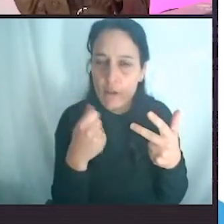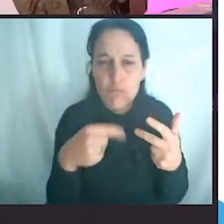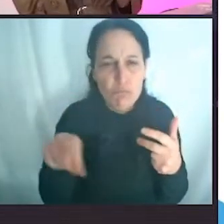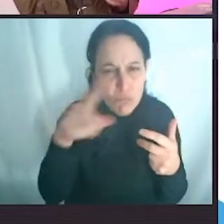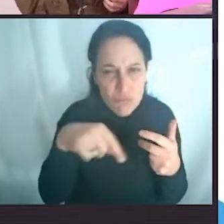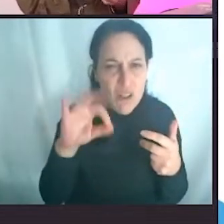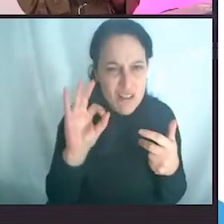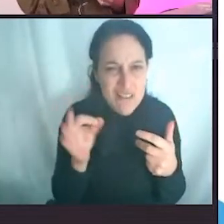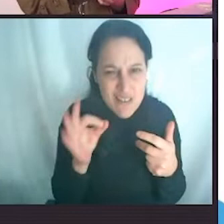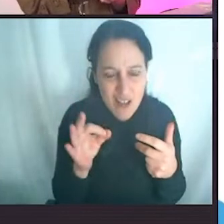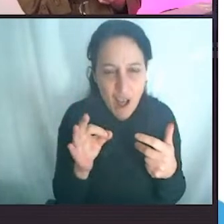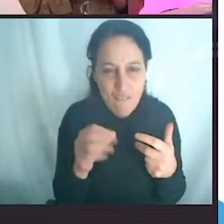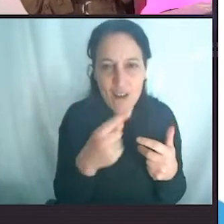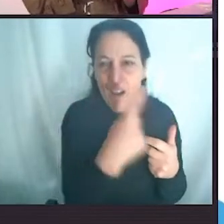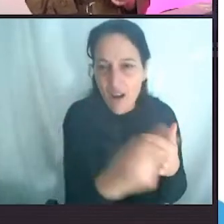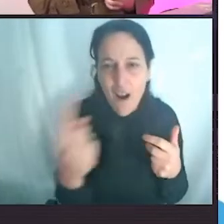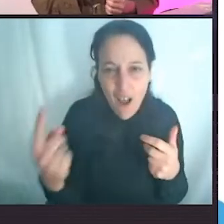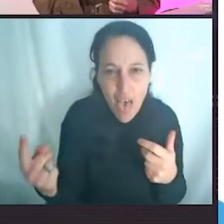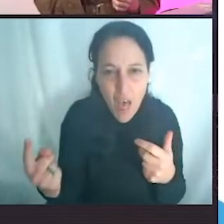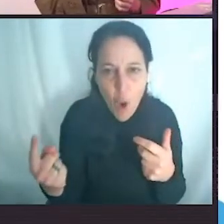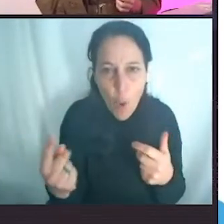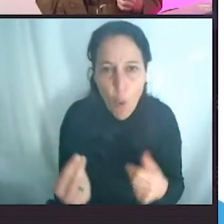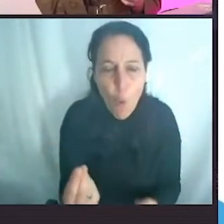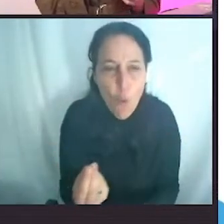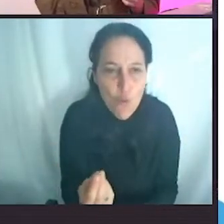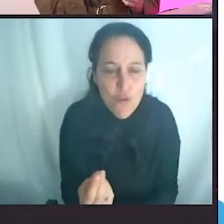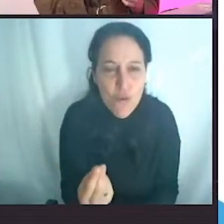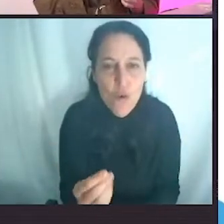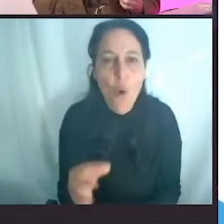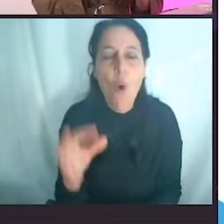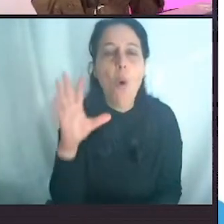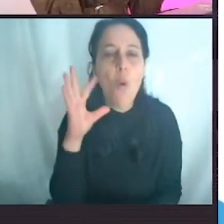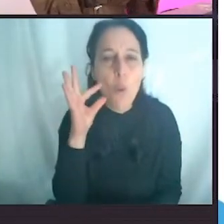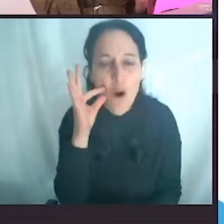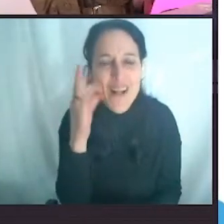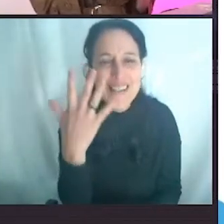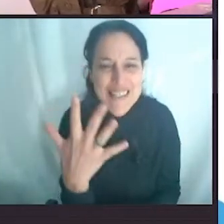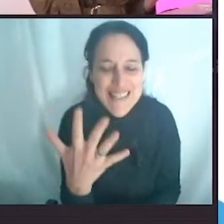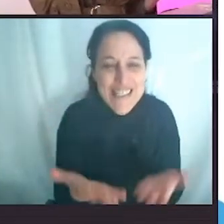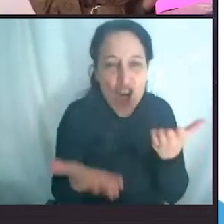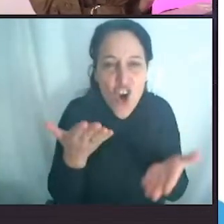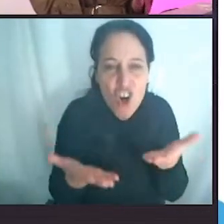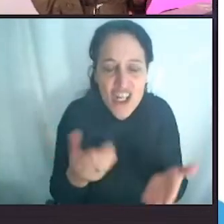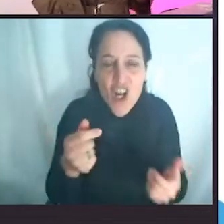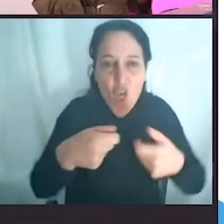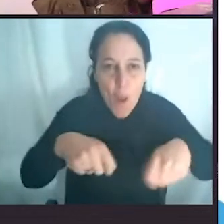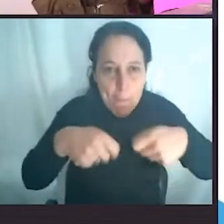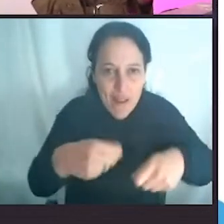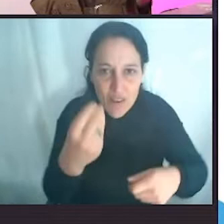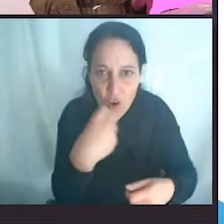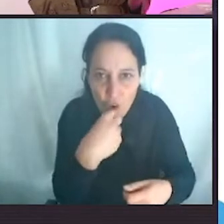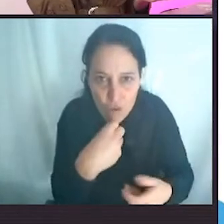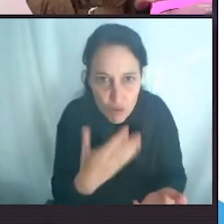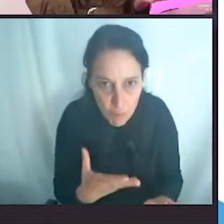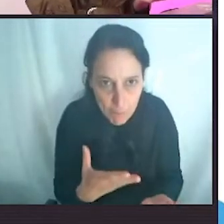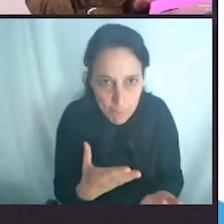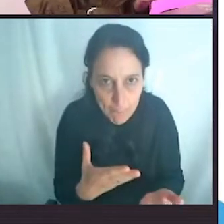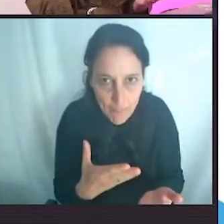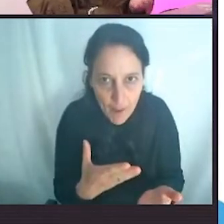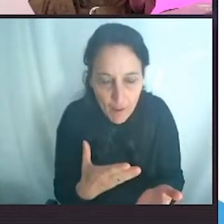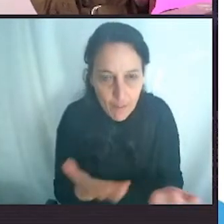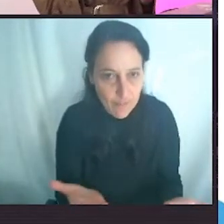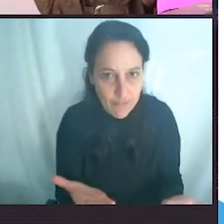nosotros consume 45 kilos de plástico por año. Y el 42% de eso, que es casi la mitad, es descartable.